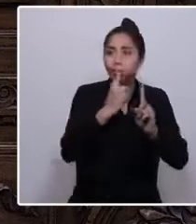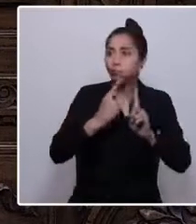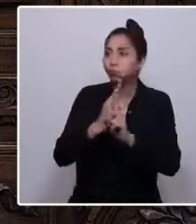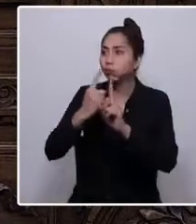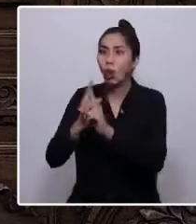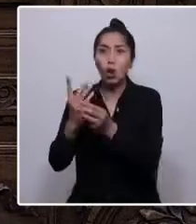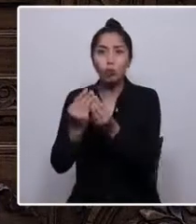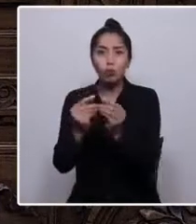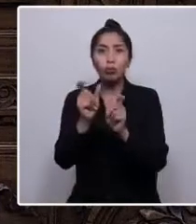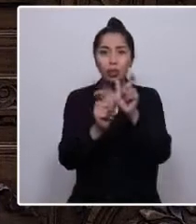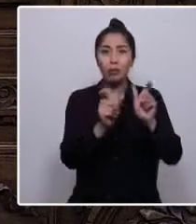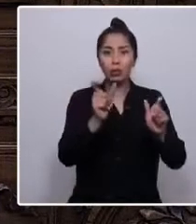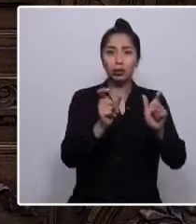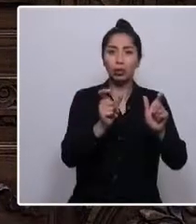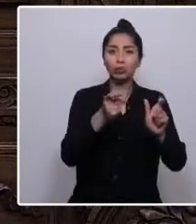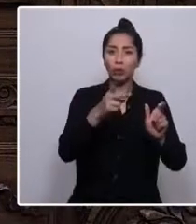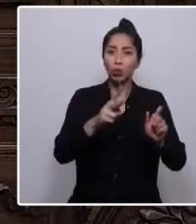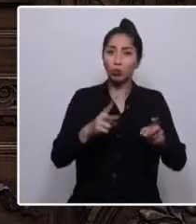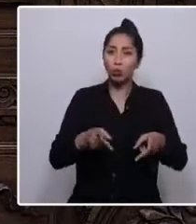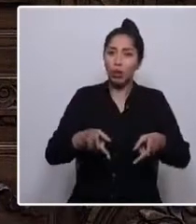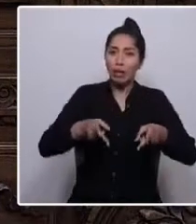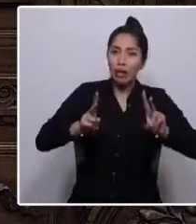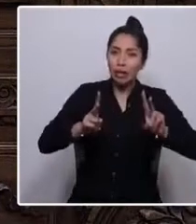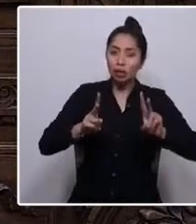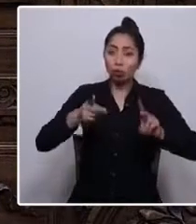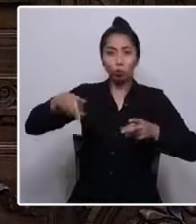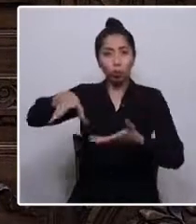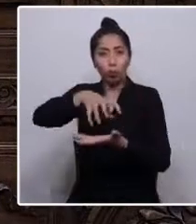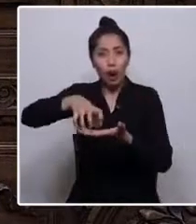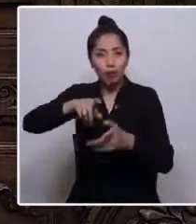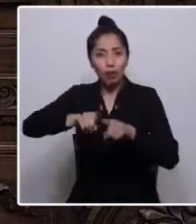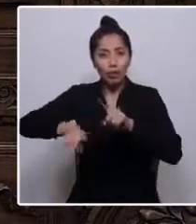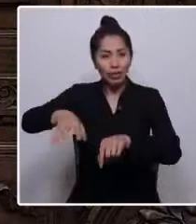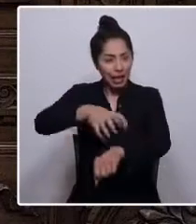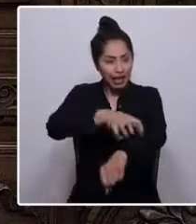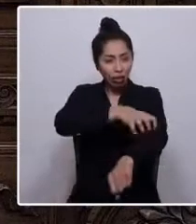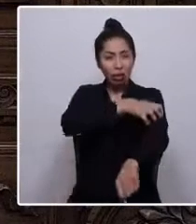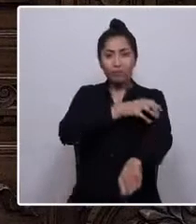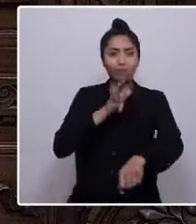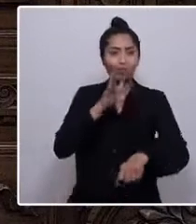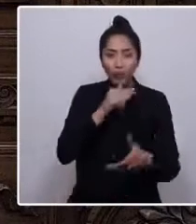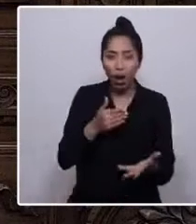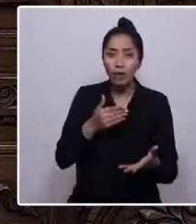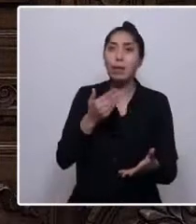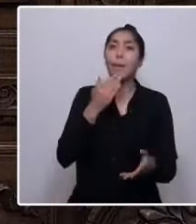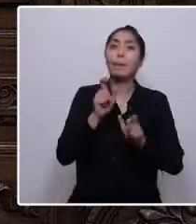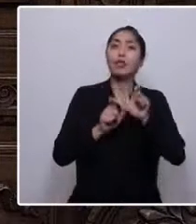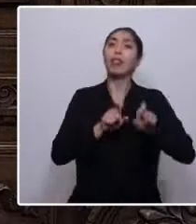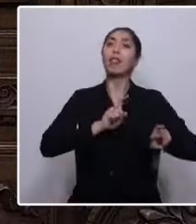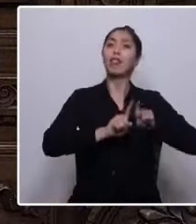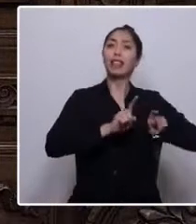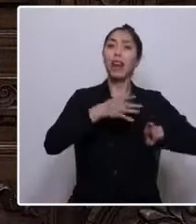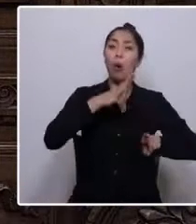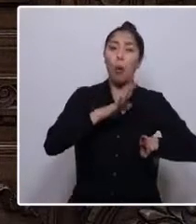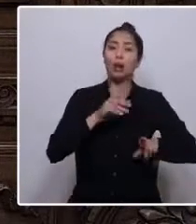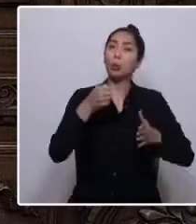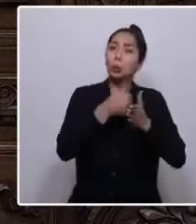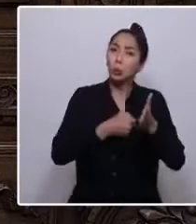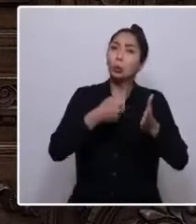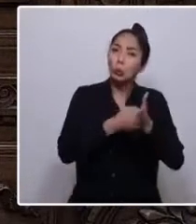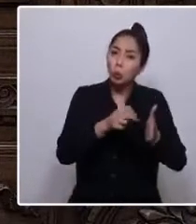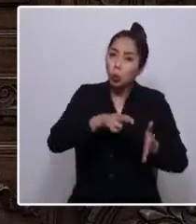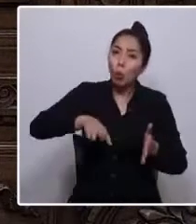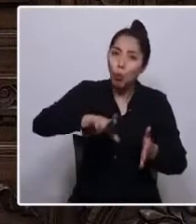movilizan por sus derechos, los de su pueblo y de su territorio, con la Isla Defensoras del Agua, que da la lucha por recuperarla, como el Consejo